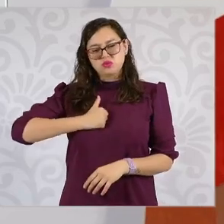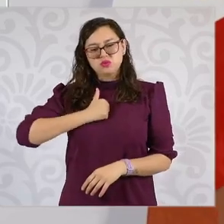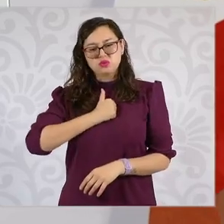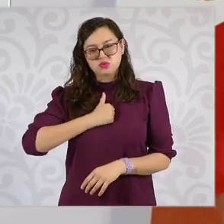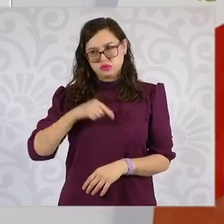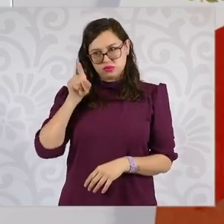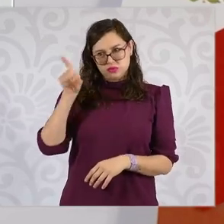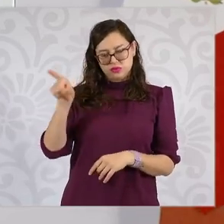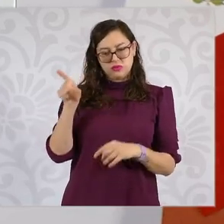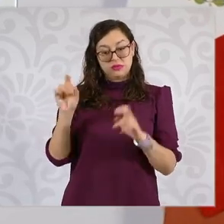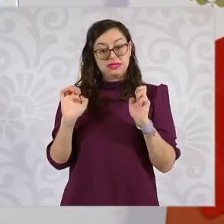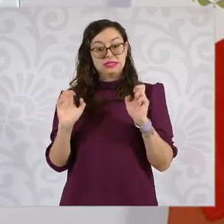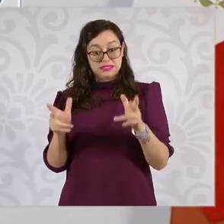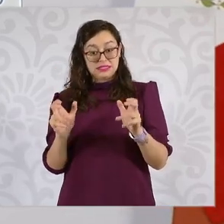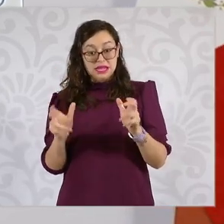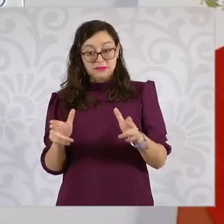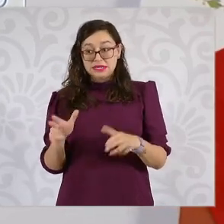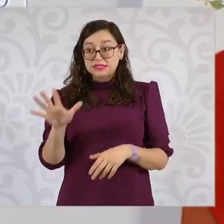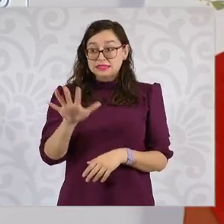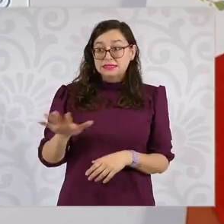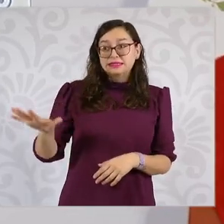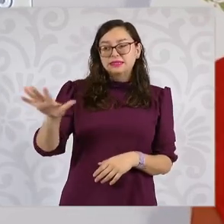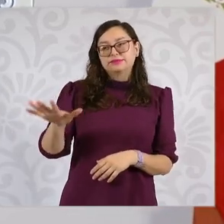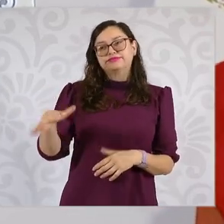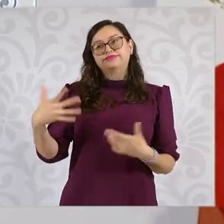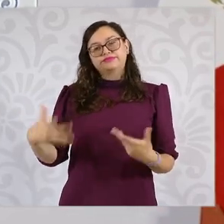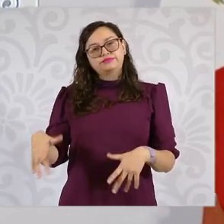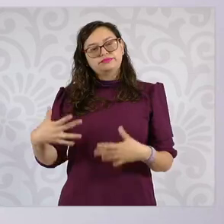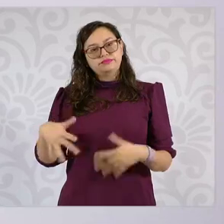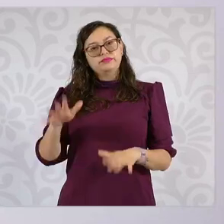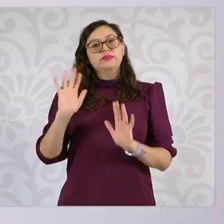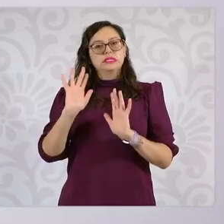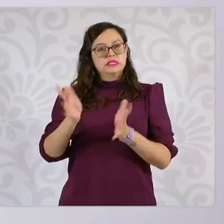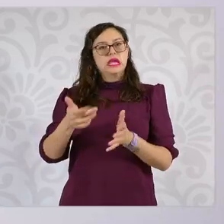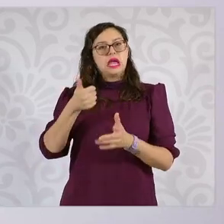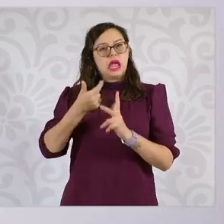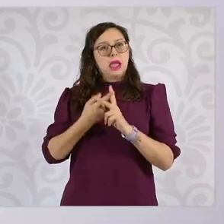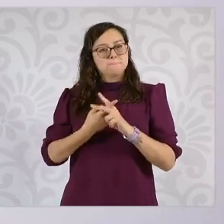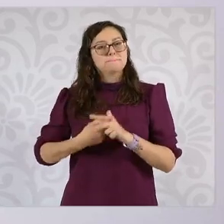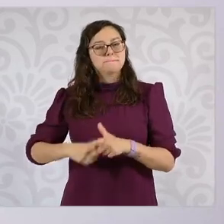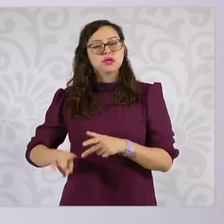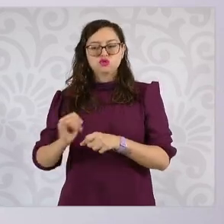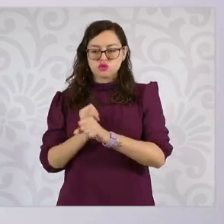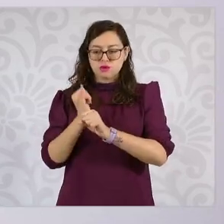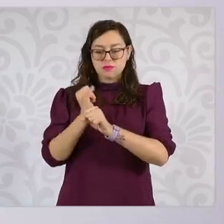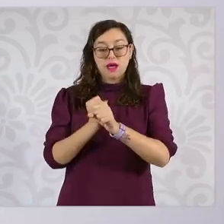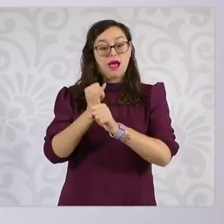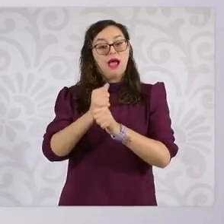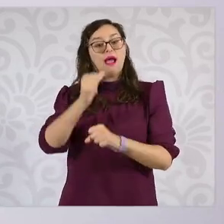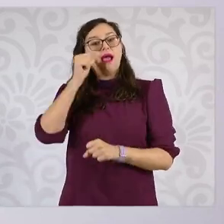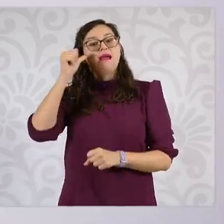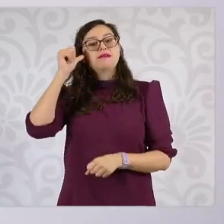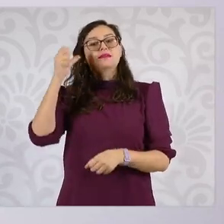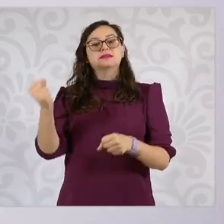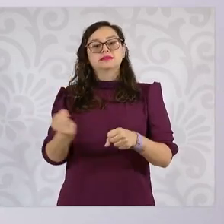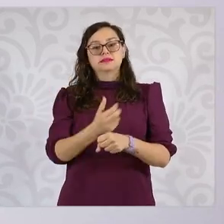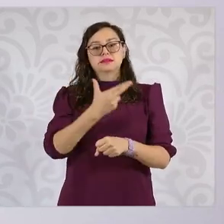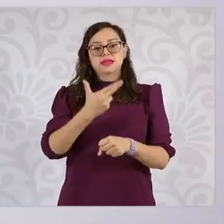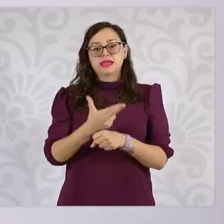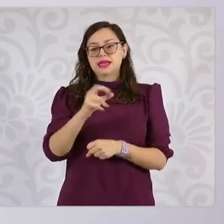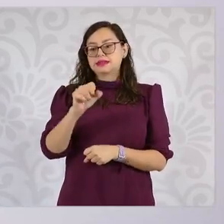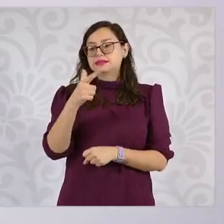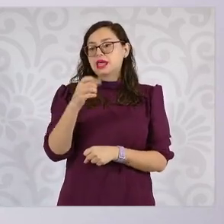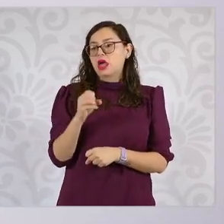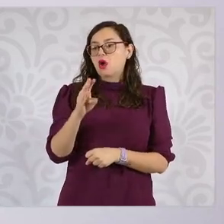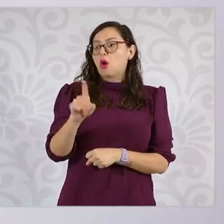el día de ayer la secretaria de Gobernación estuvo en comunicación tanto con el gobierno estatal como